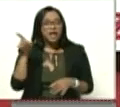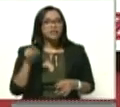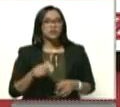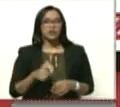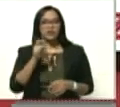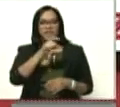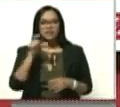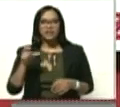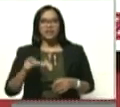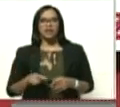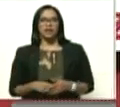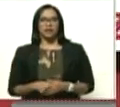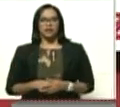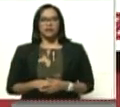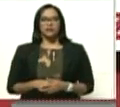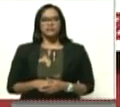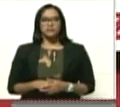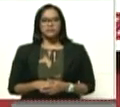Esa gente, mi papá, traía su camioneta.